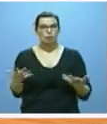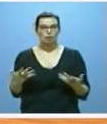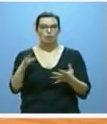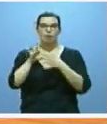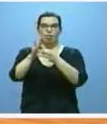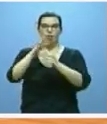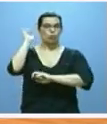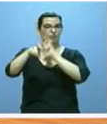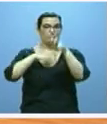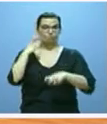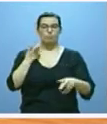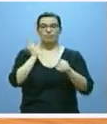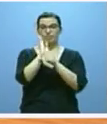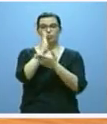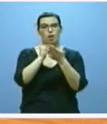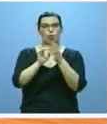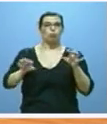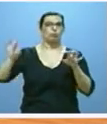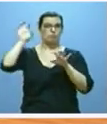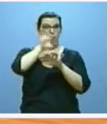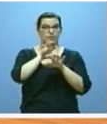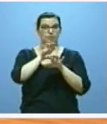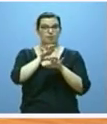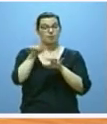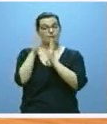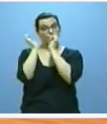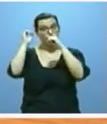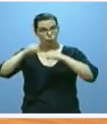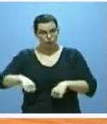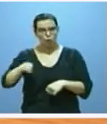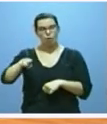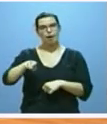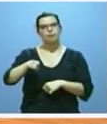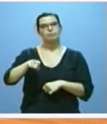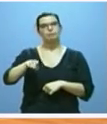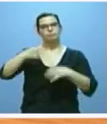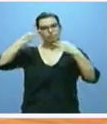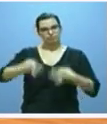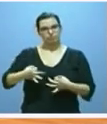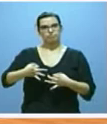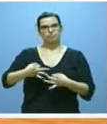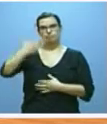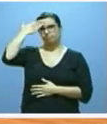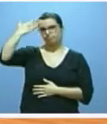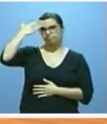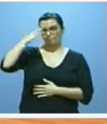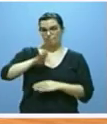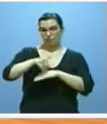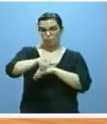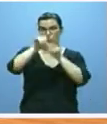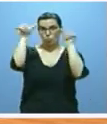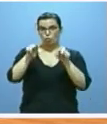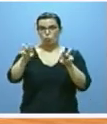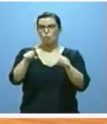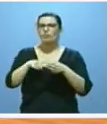referido a la reforma de la financiación autonómica. Un acuerdo en el que se recogieron expresamente como principios del nuevo modelo los de